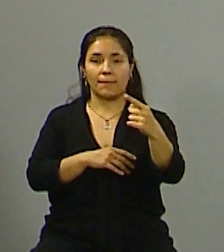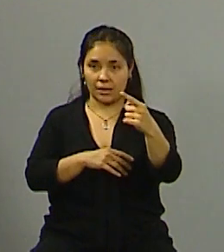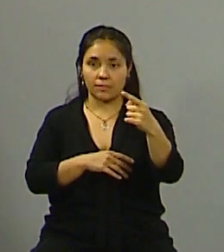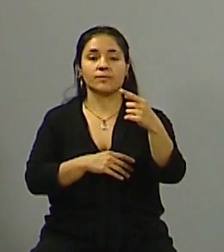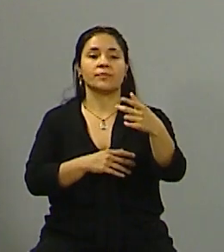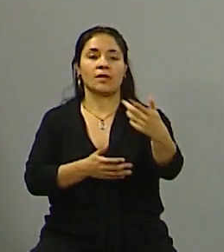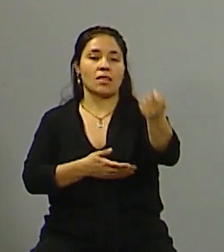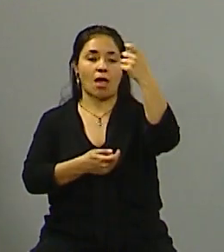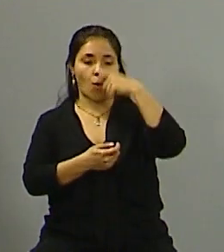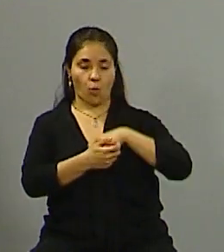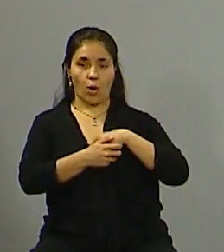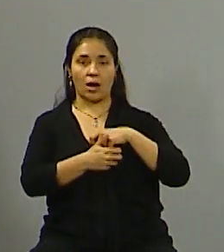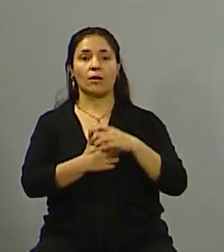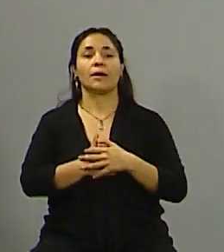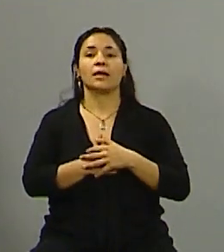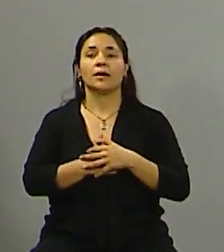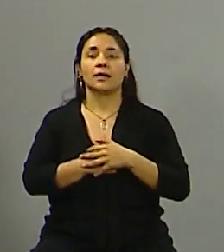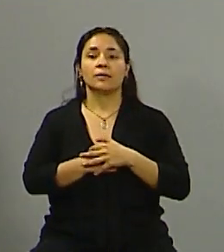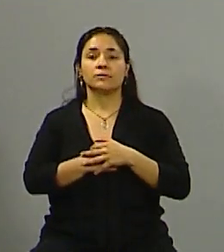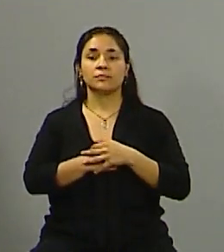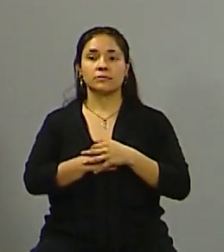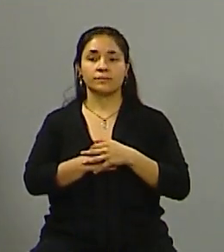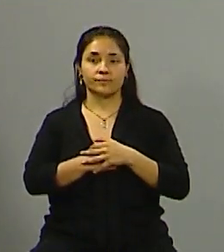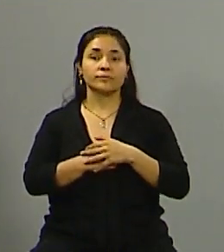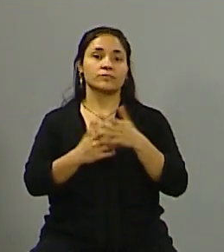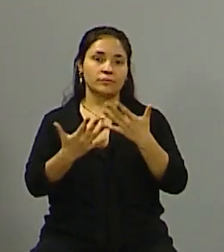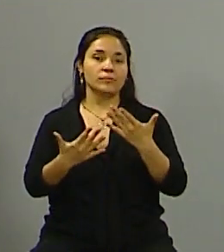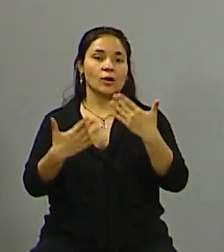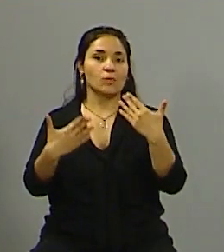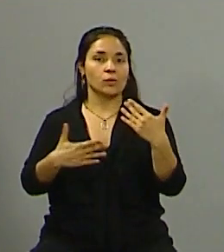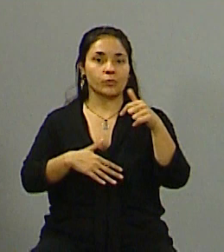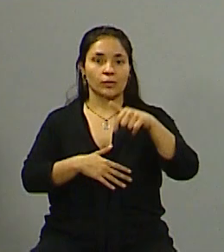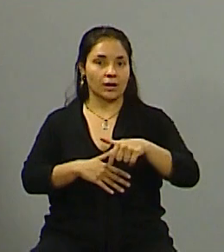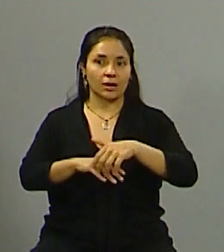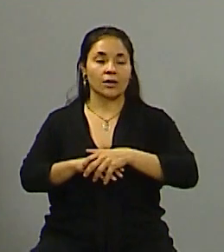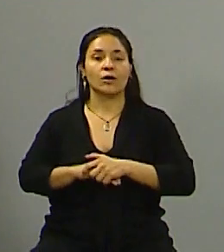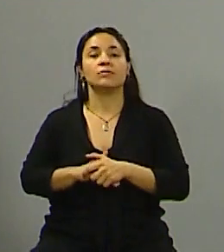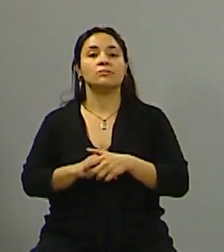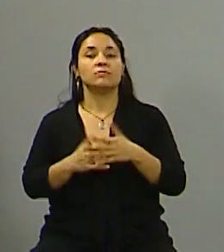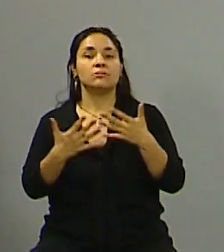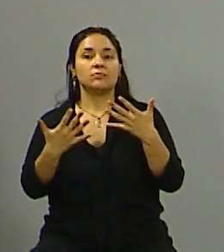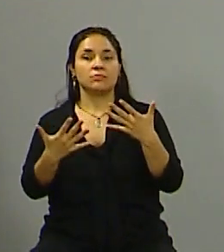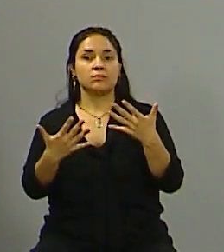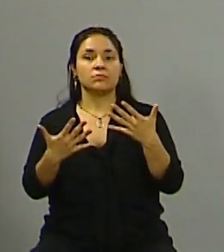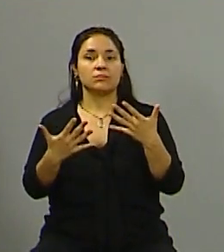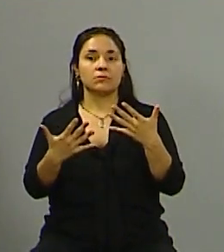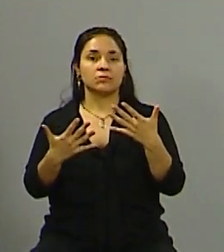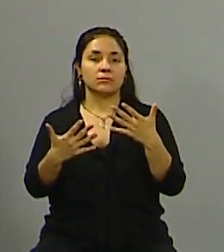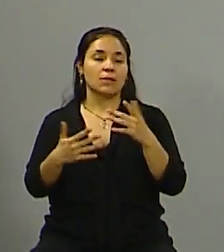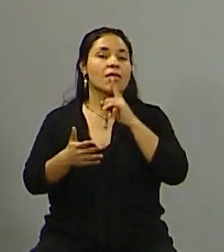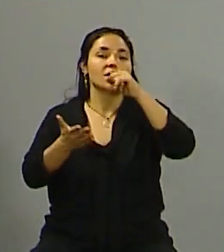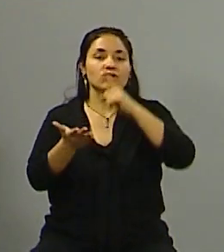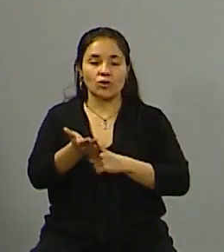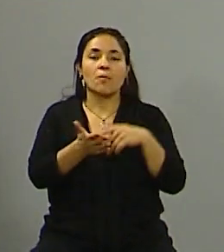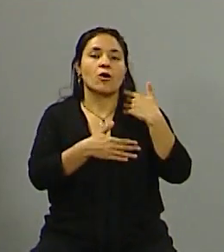lo que nos permite hoy la legislación vigente entendemos que es la medida más progresiva que podemos